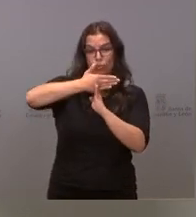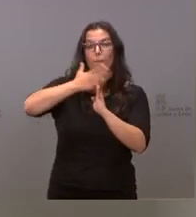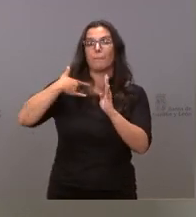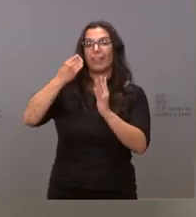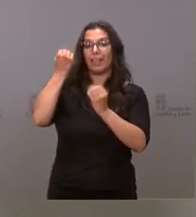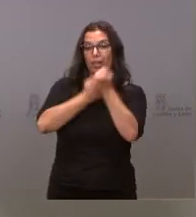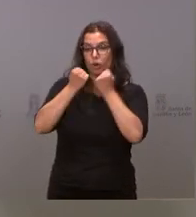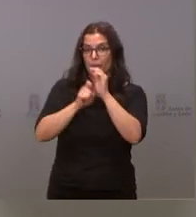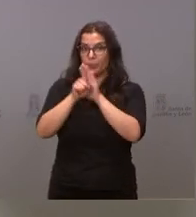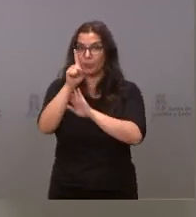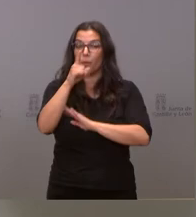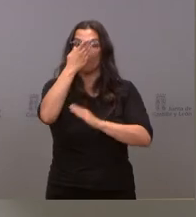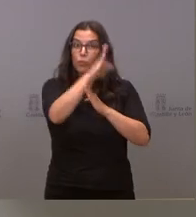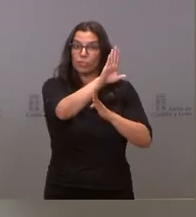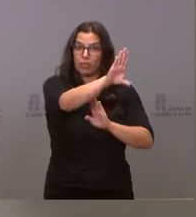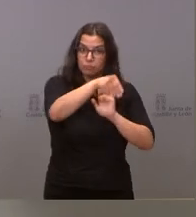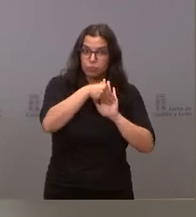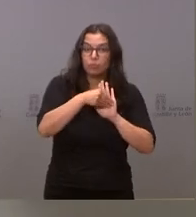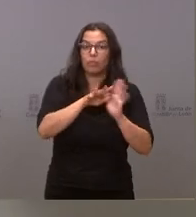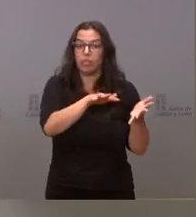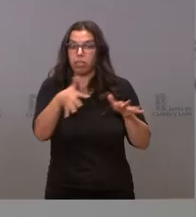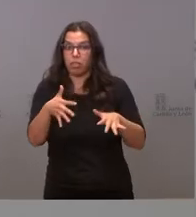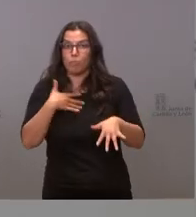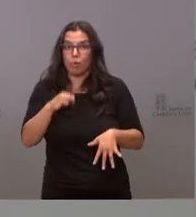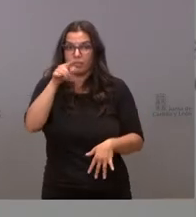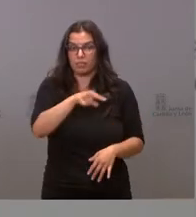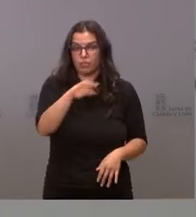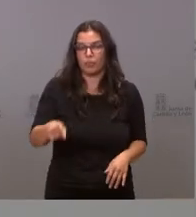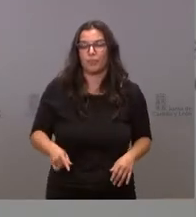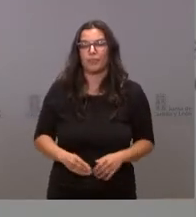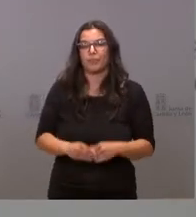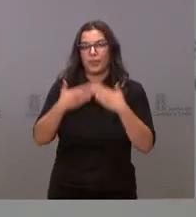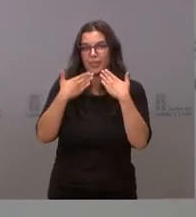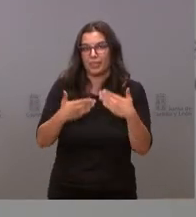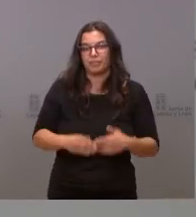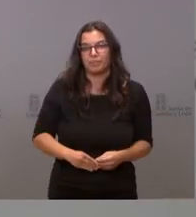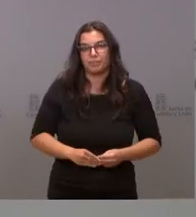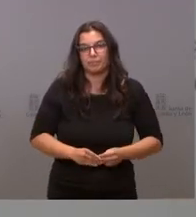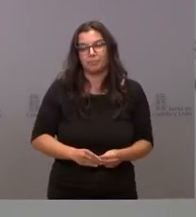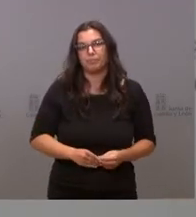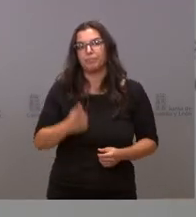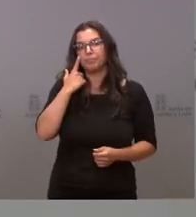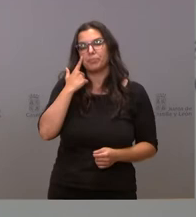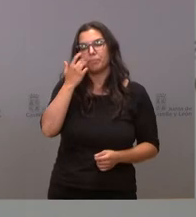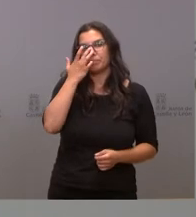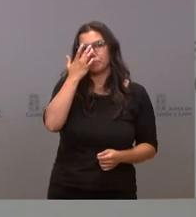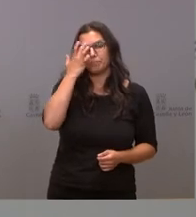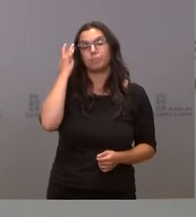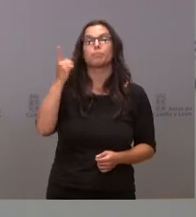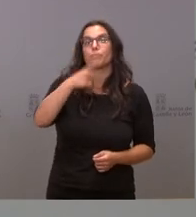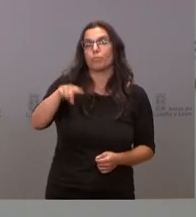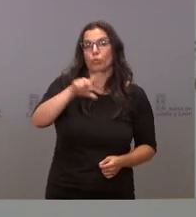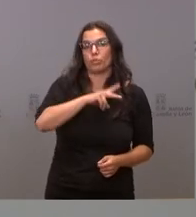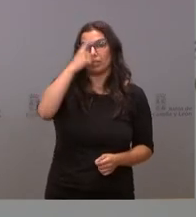tienen sobre esa propuesta? Gracias. Mire, como saben,